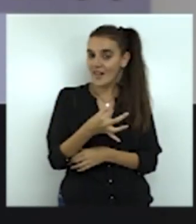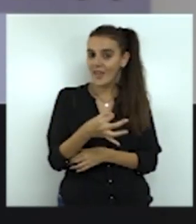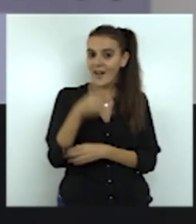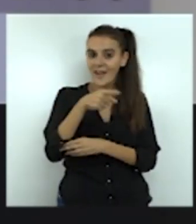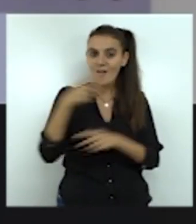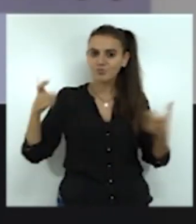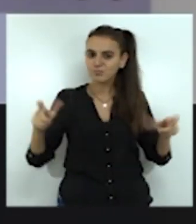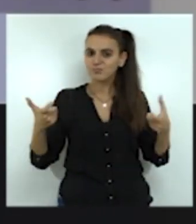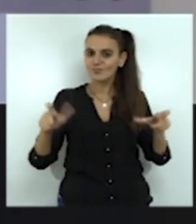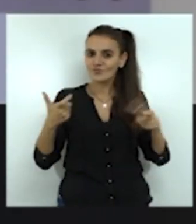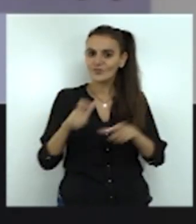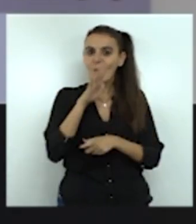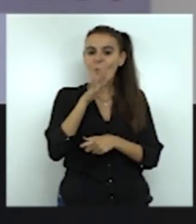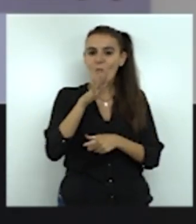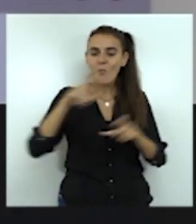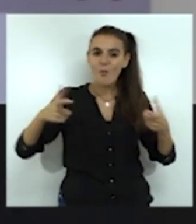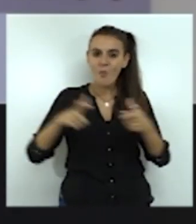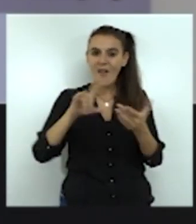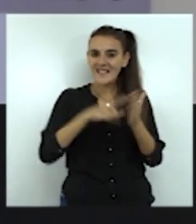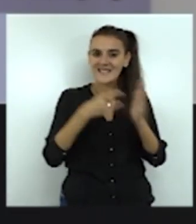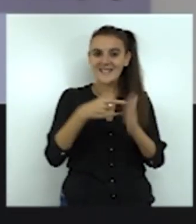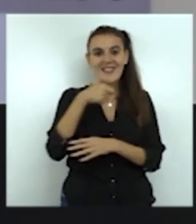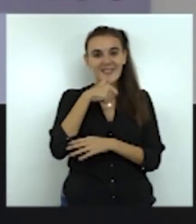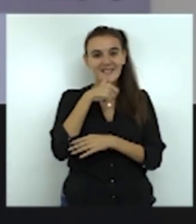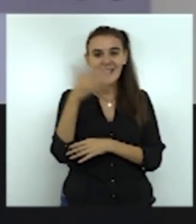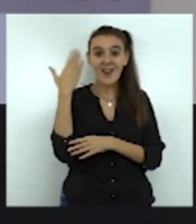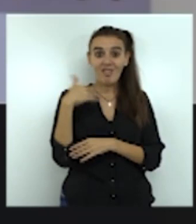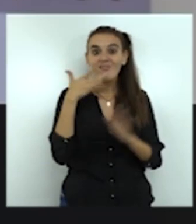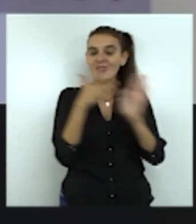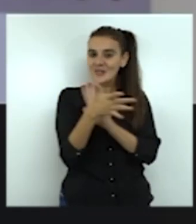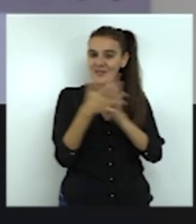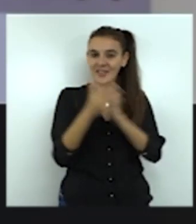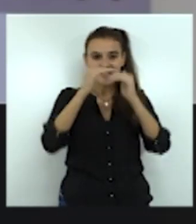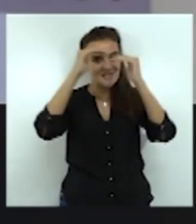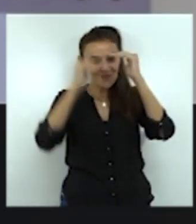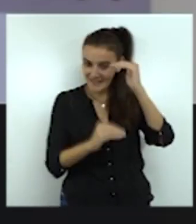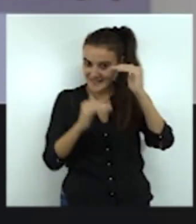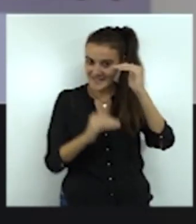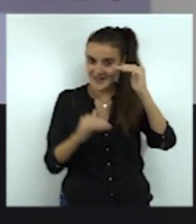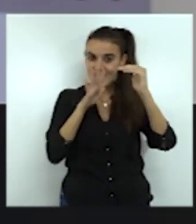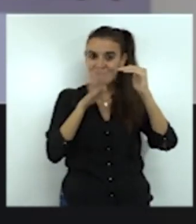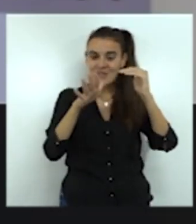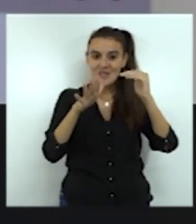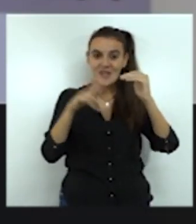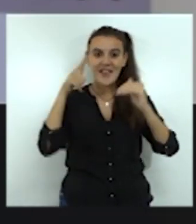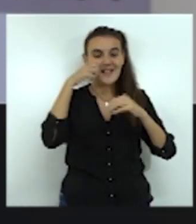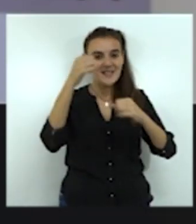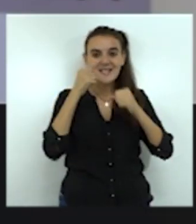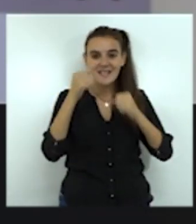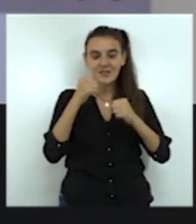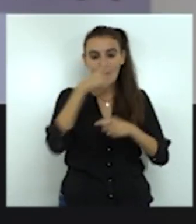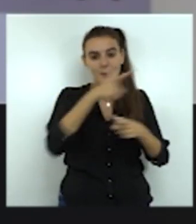porque es que la cobertura de vacunación de Ceuta, el otro día te lo hablé contigo, es bajísima. Sobre todo el personal sanitario, el personal que trabaja con personas